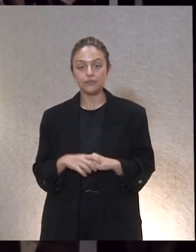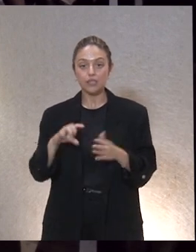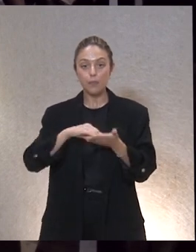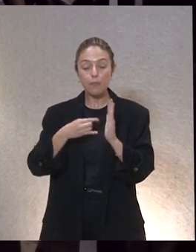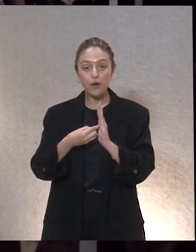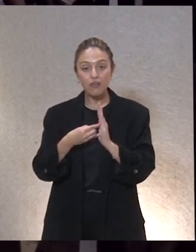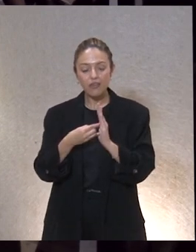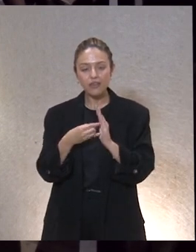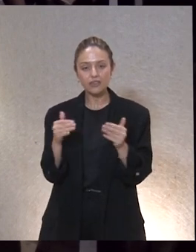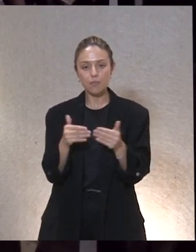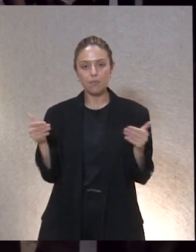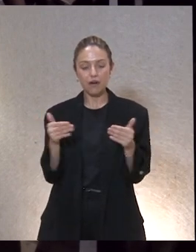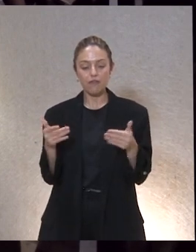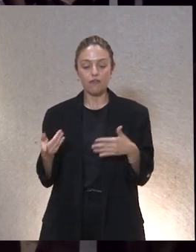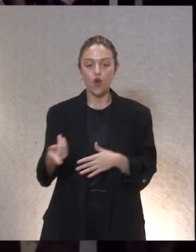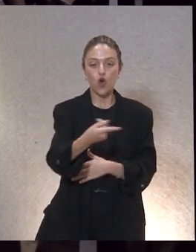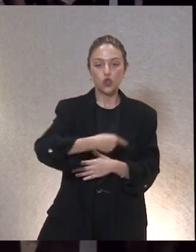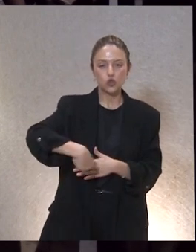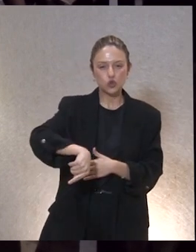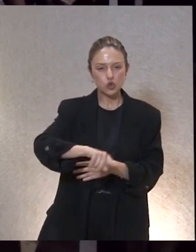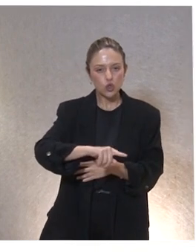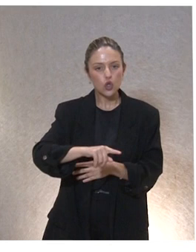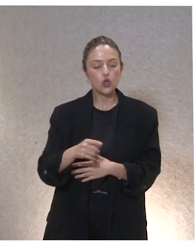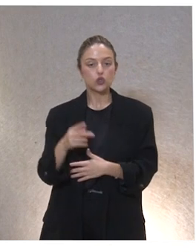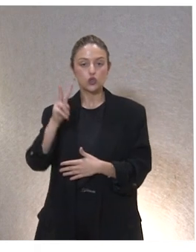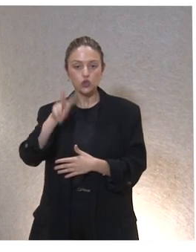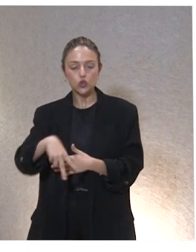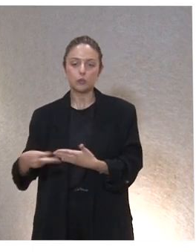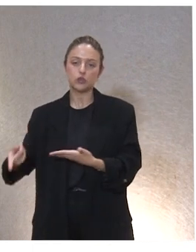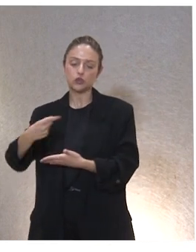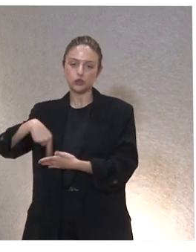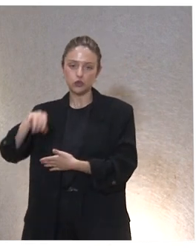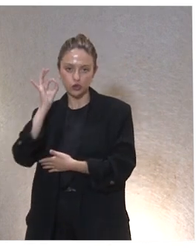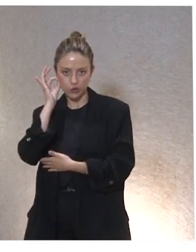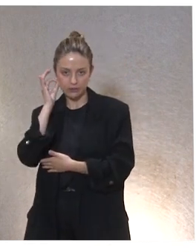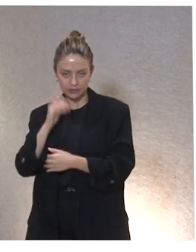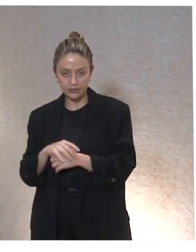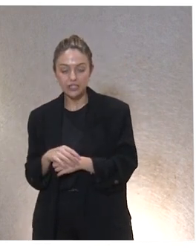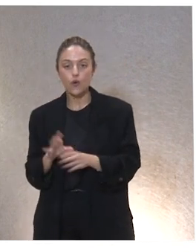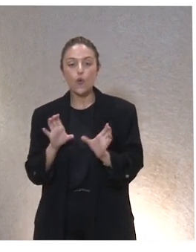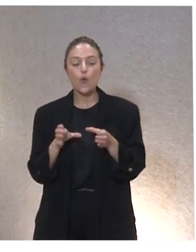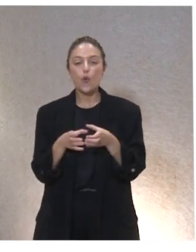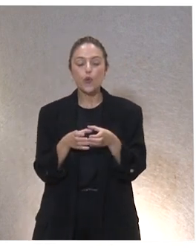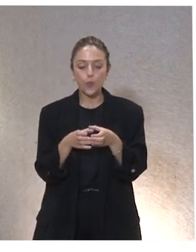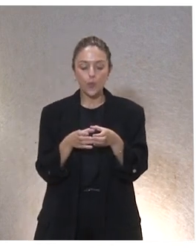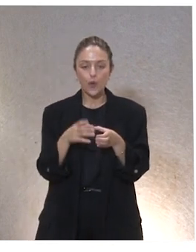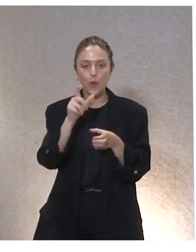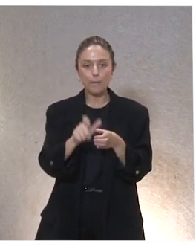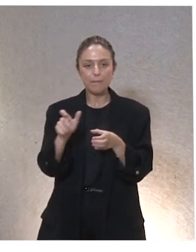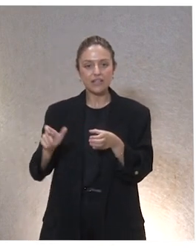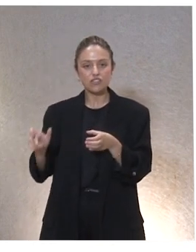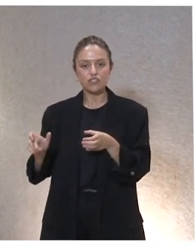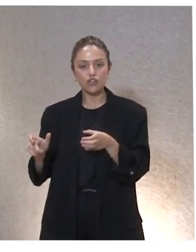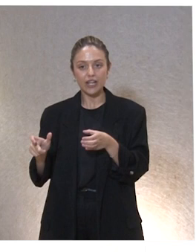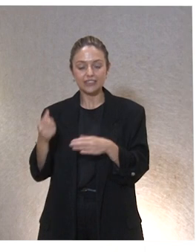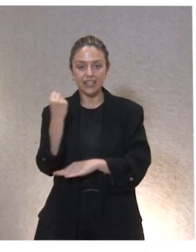nació de la red de todos somos todas yo creo que ya la conocéis es un grupo de personas personas a